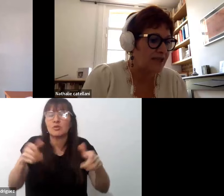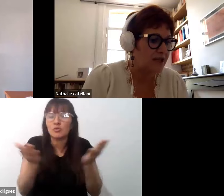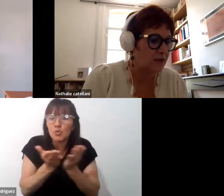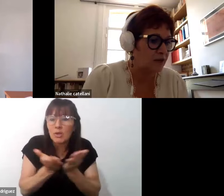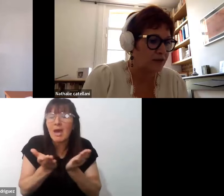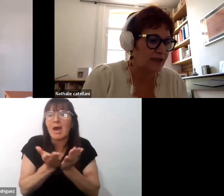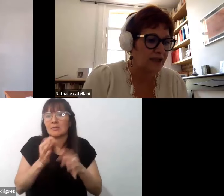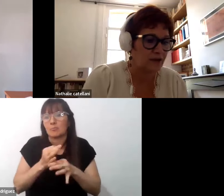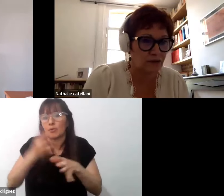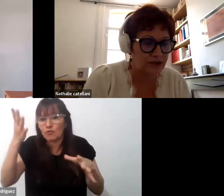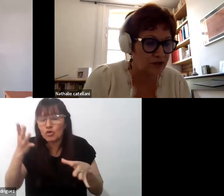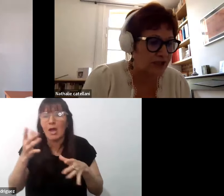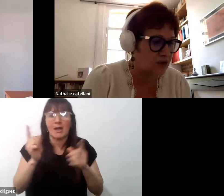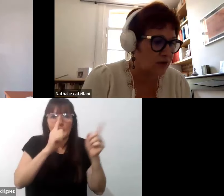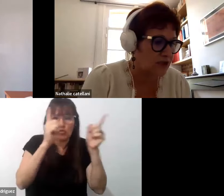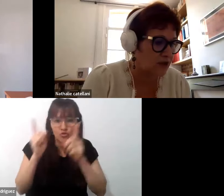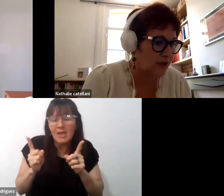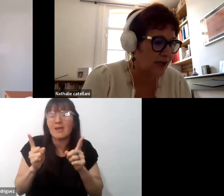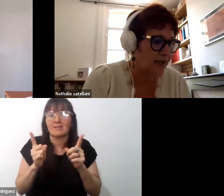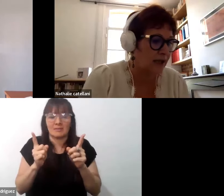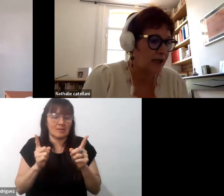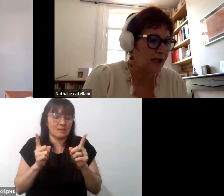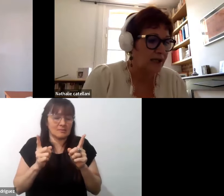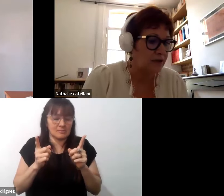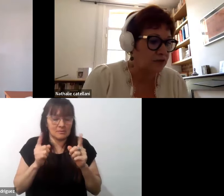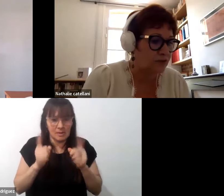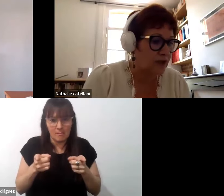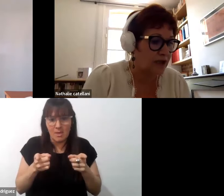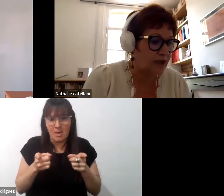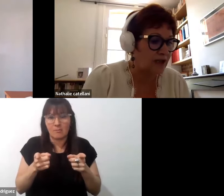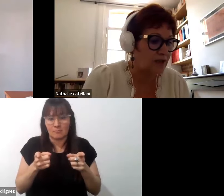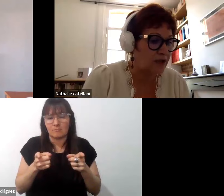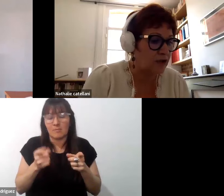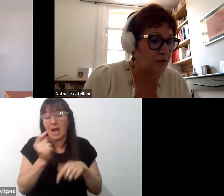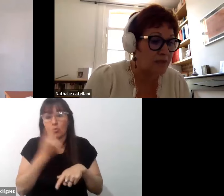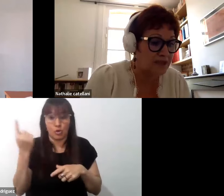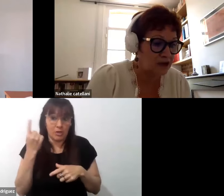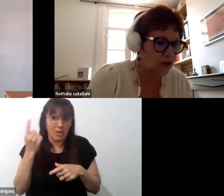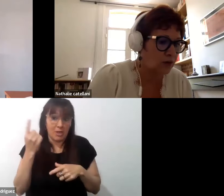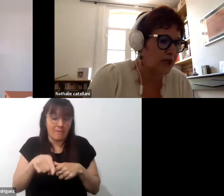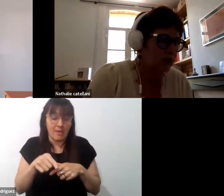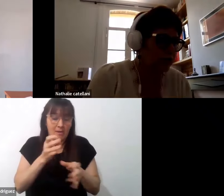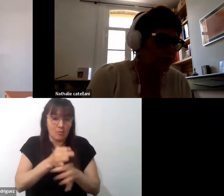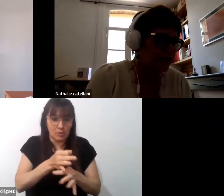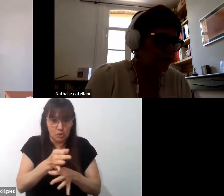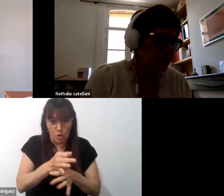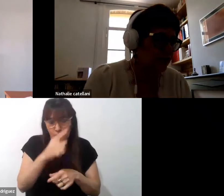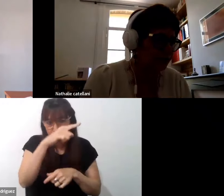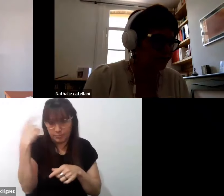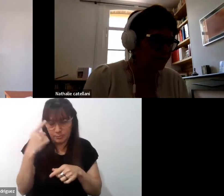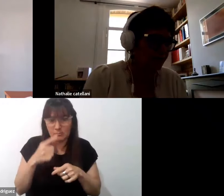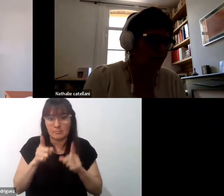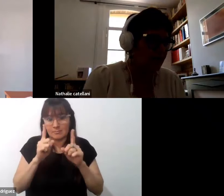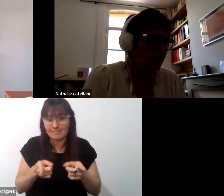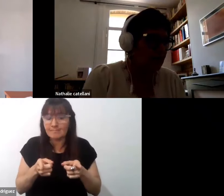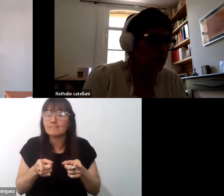profesionales, docentes, también autoridades de la educación nacional y también